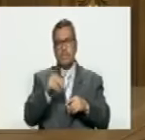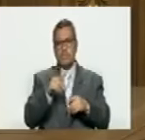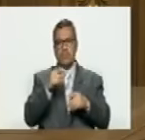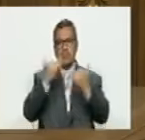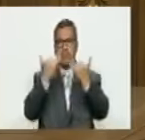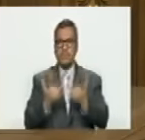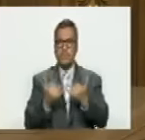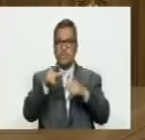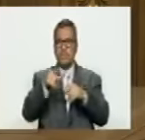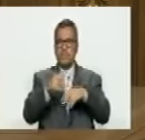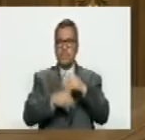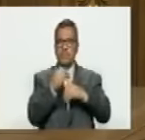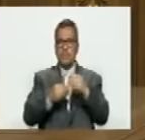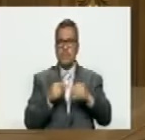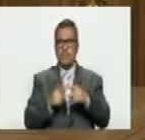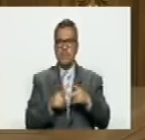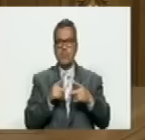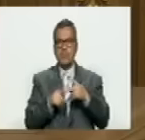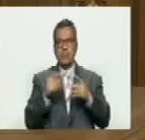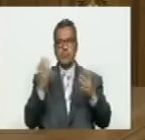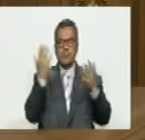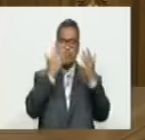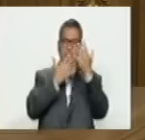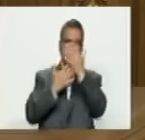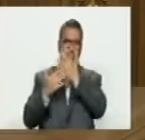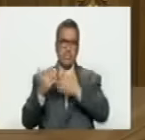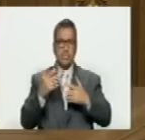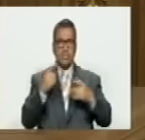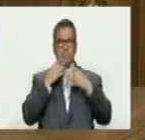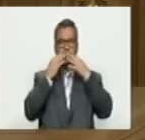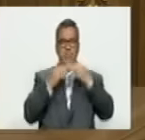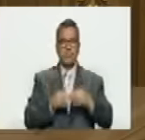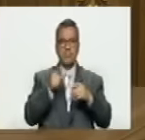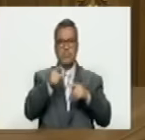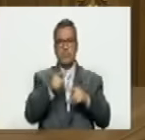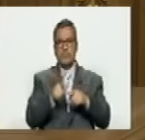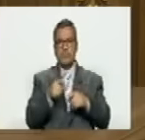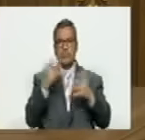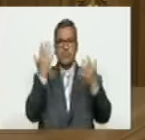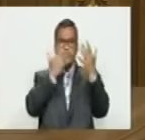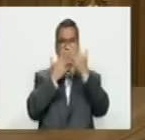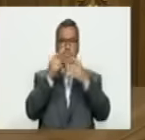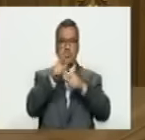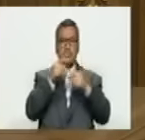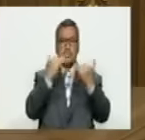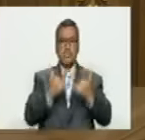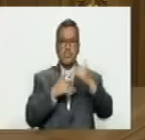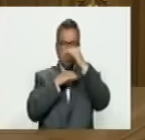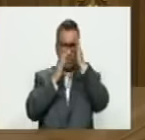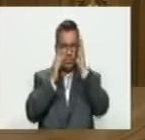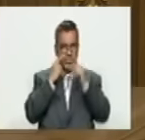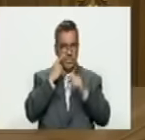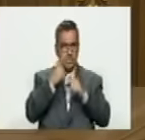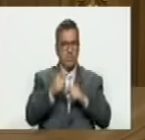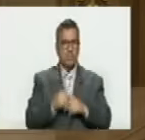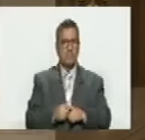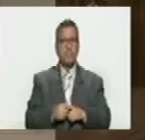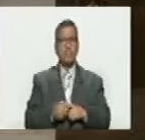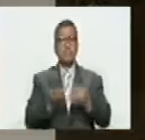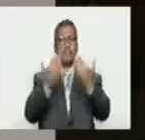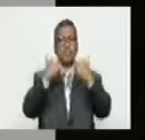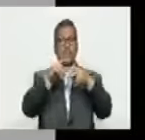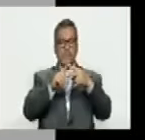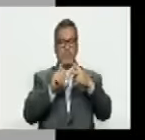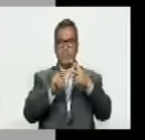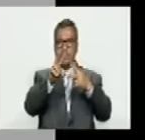siendo generoso le llamo una incongruencia que no es realmente una incongruencia pero es algo que llama la atención luego el